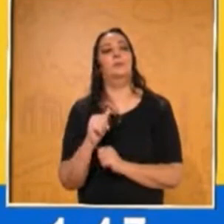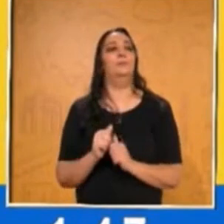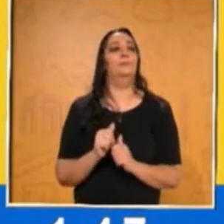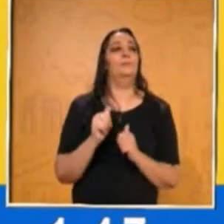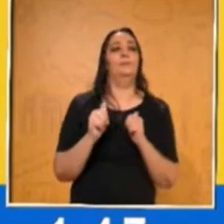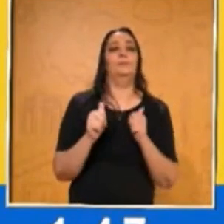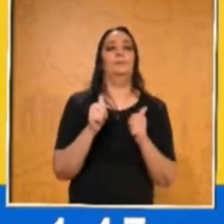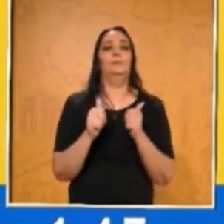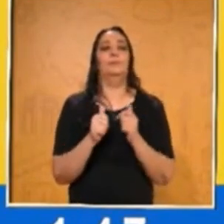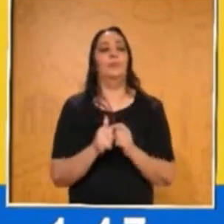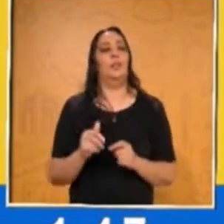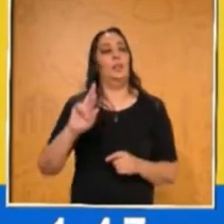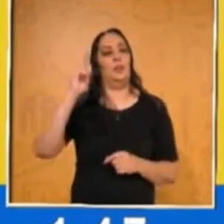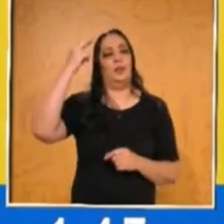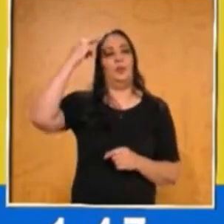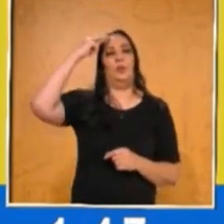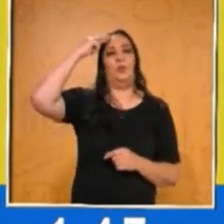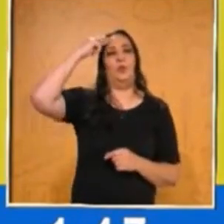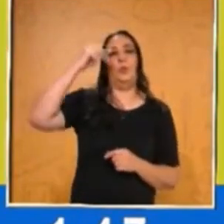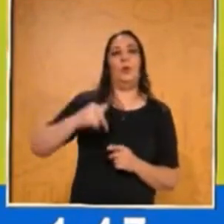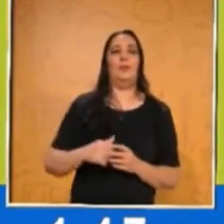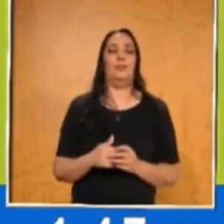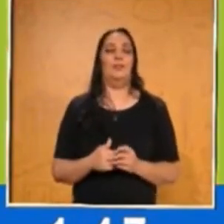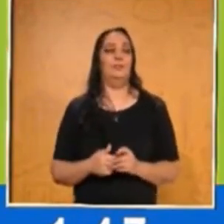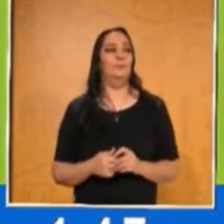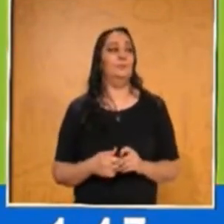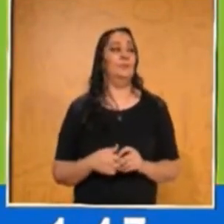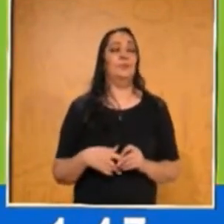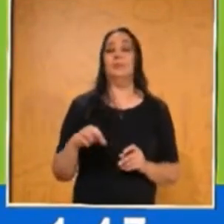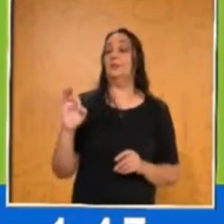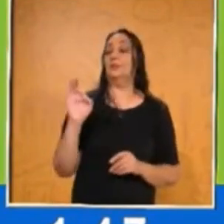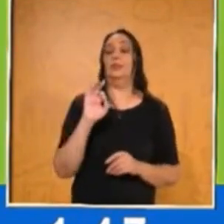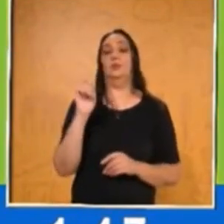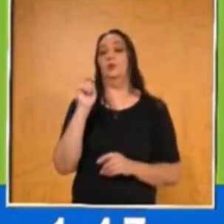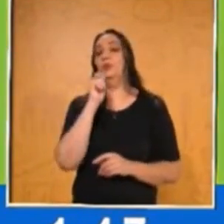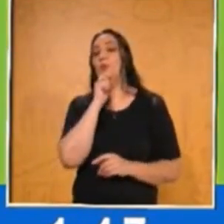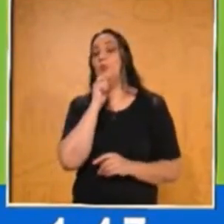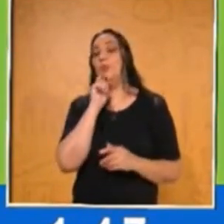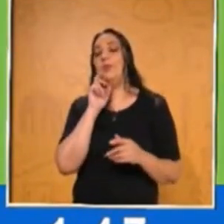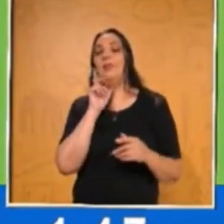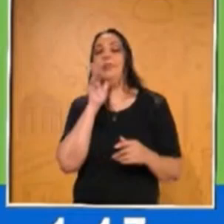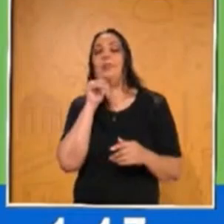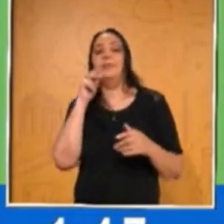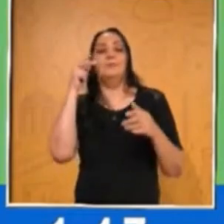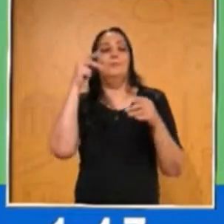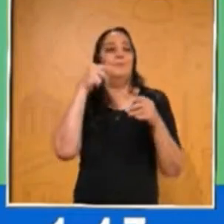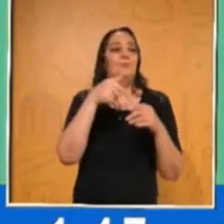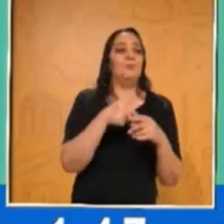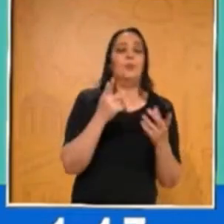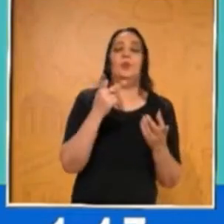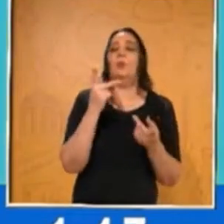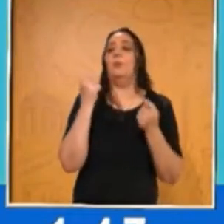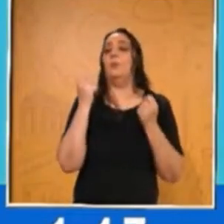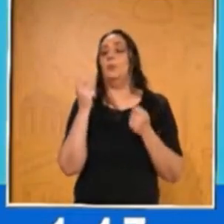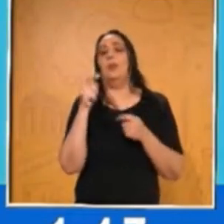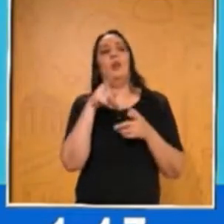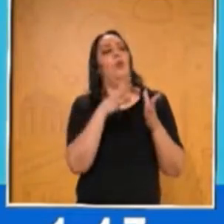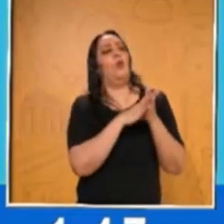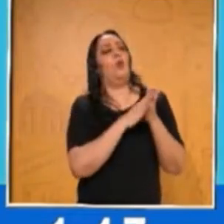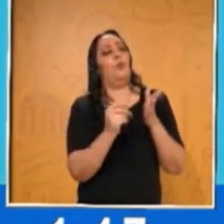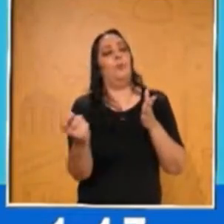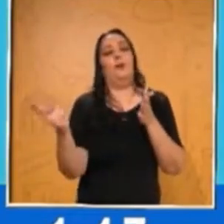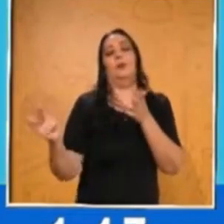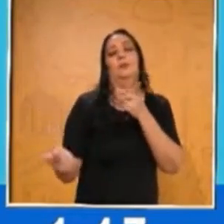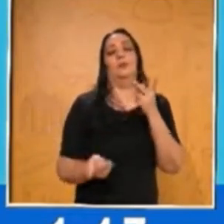Muy bien. Se le recuerda a todos ustedes, si no logras entrar, no pasa nada. Copia las preguntas en tu libreta y ahí